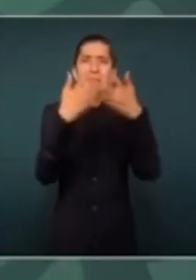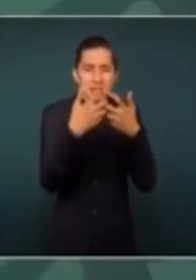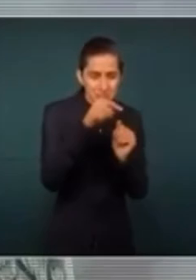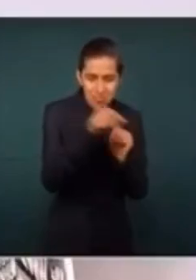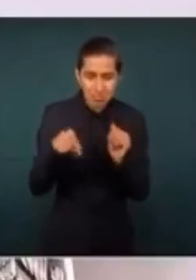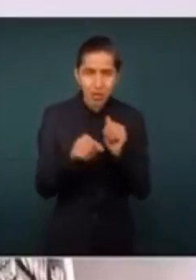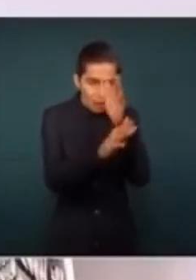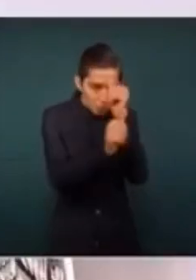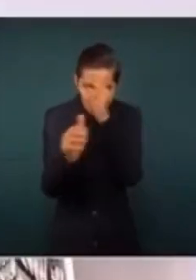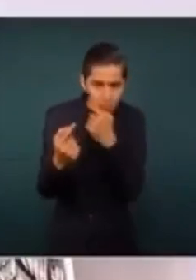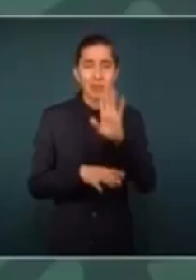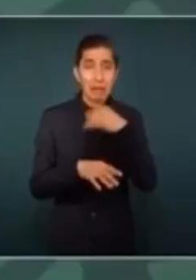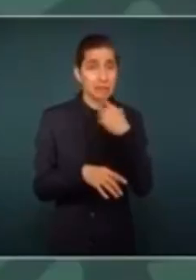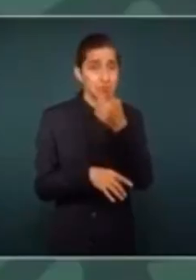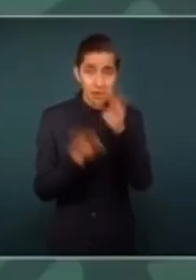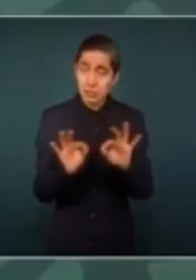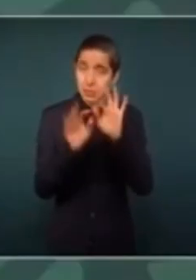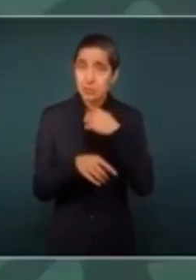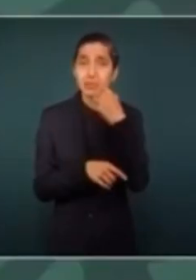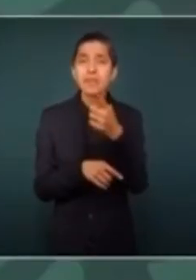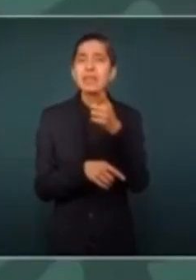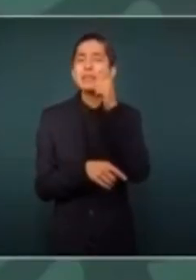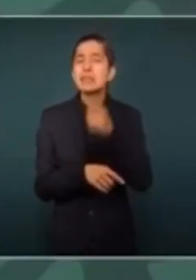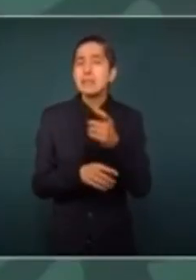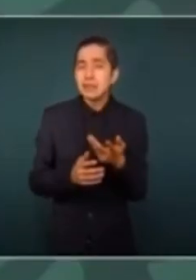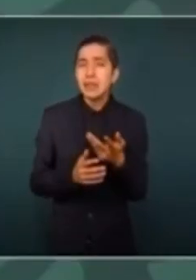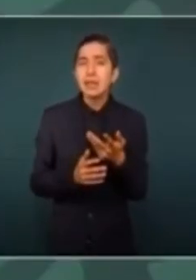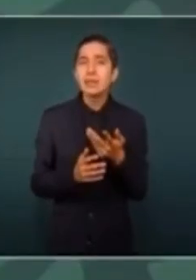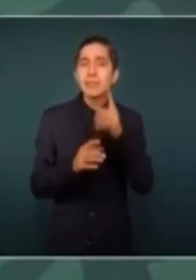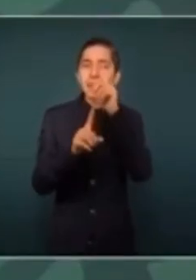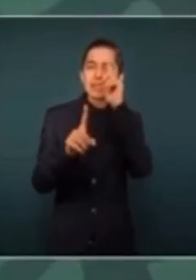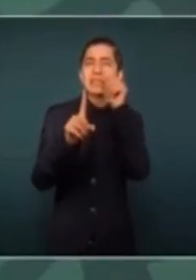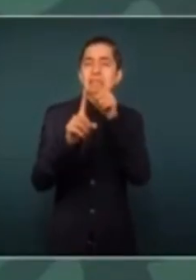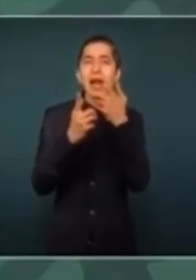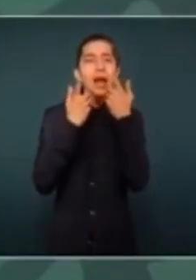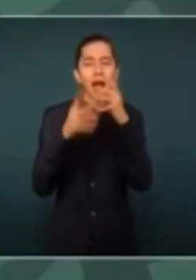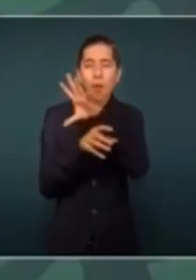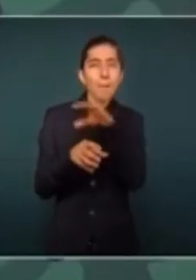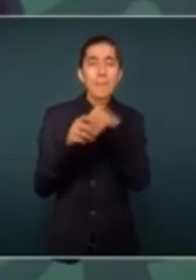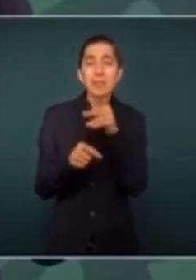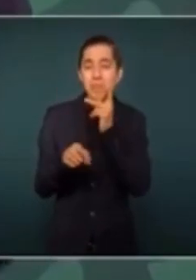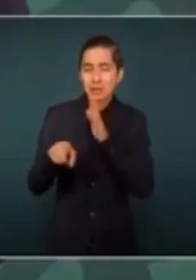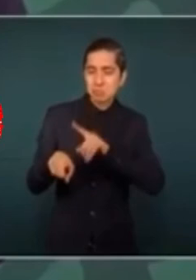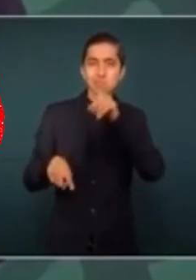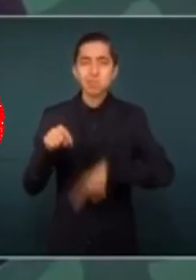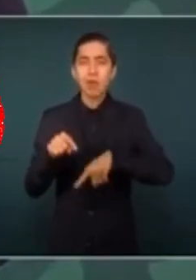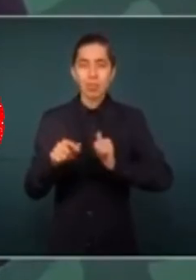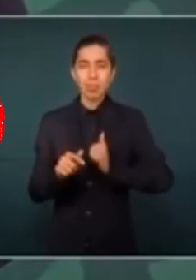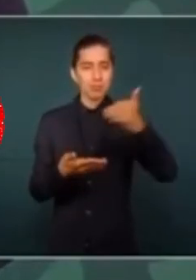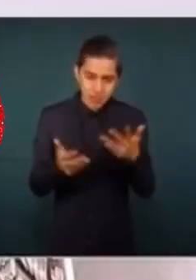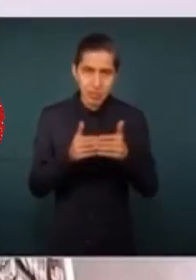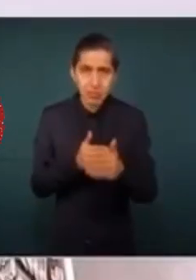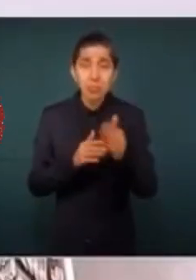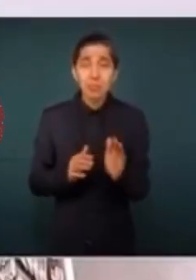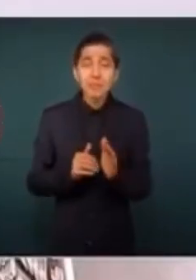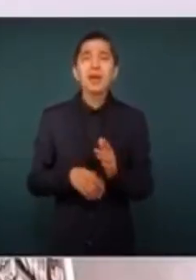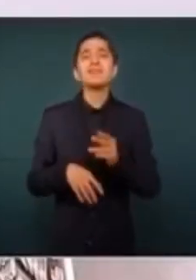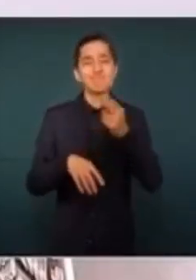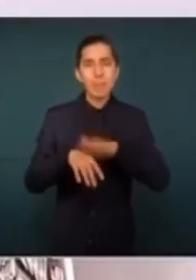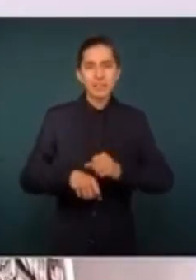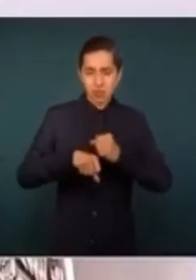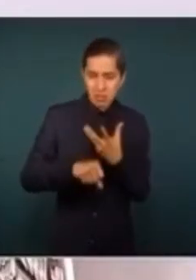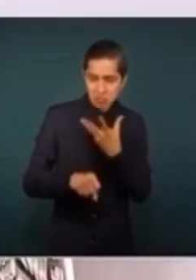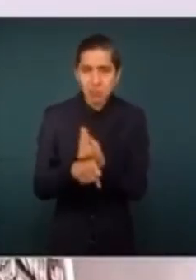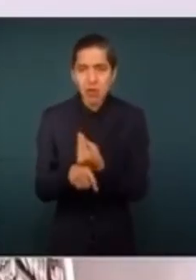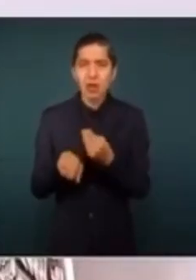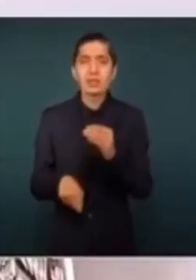a poner de acuerdo, porque el propósito era privatizar por completo el sector energético nacional. Y vamos a fortalecer